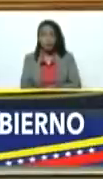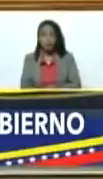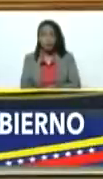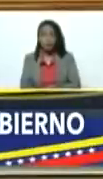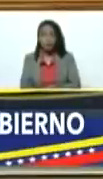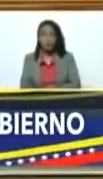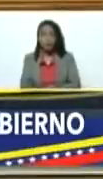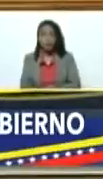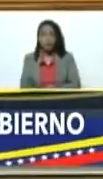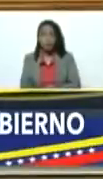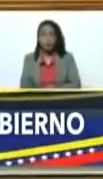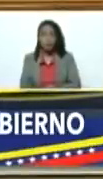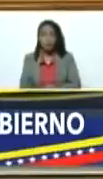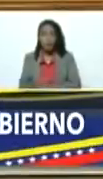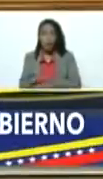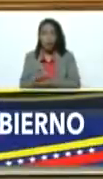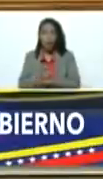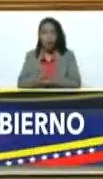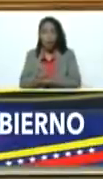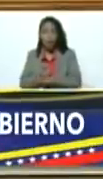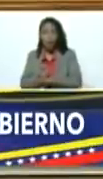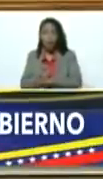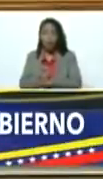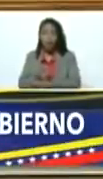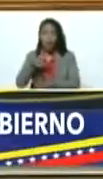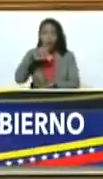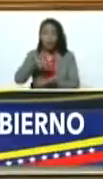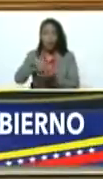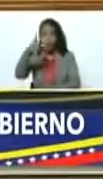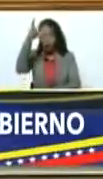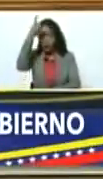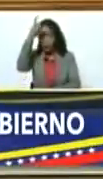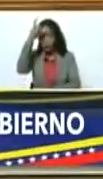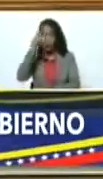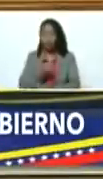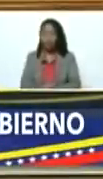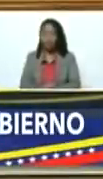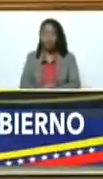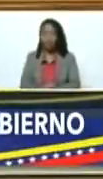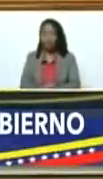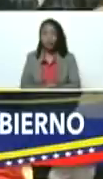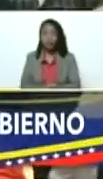El gobernador del estado Falcón, Víctor Clar.